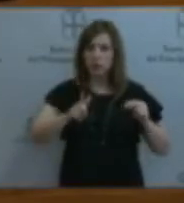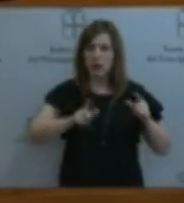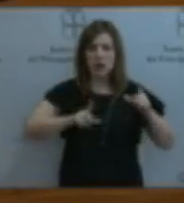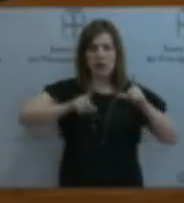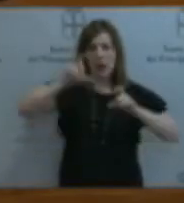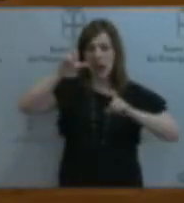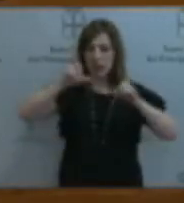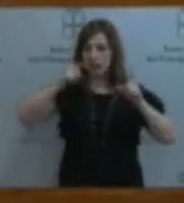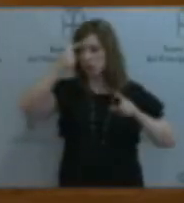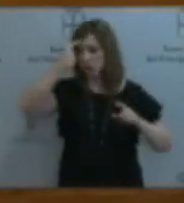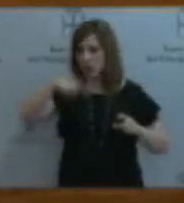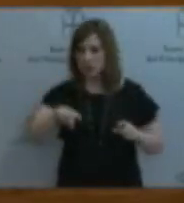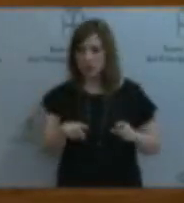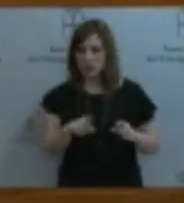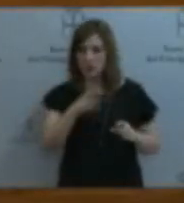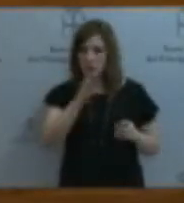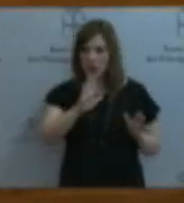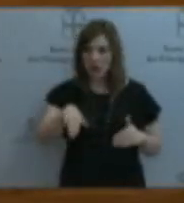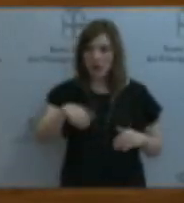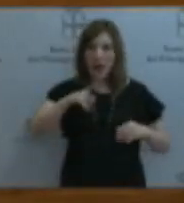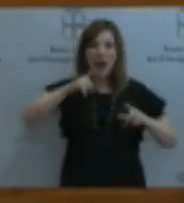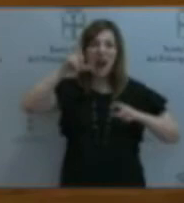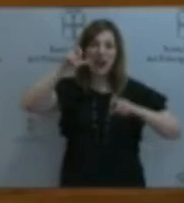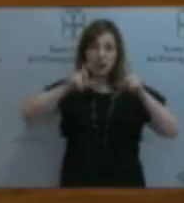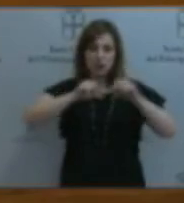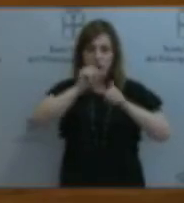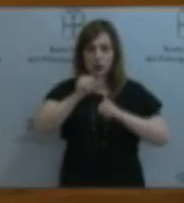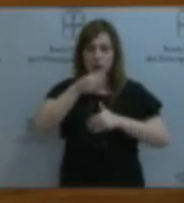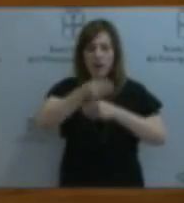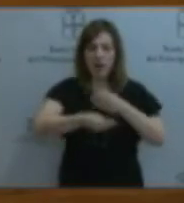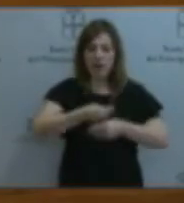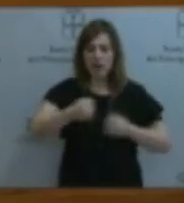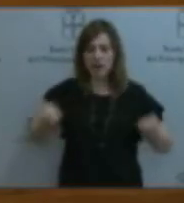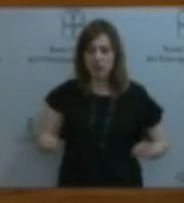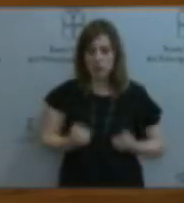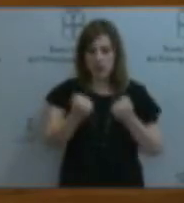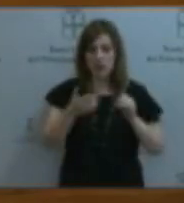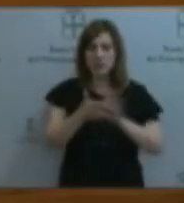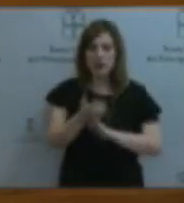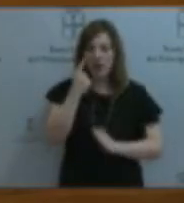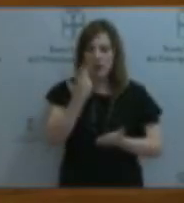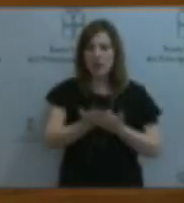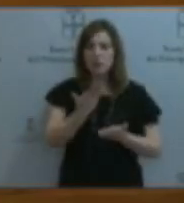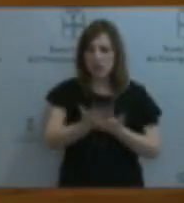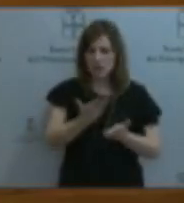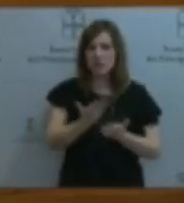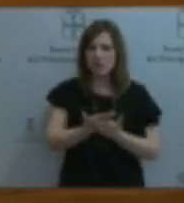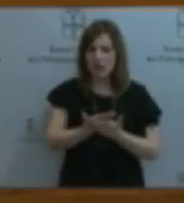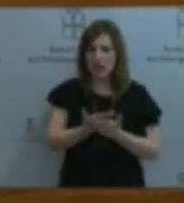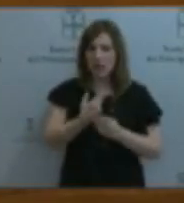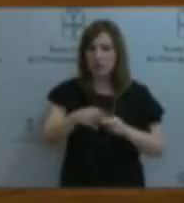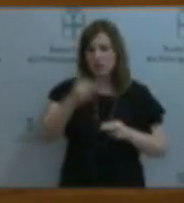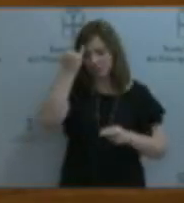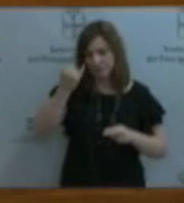conocerán. Porque al final son los gestos los que mejor retratan el ADN ideológico